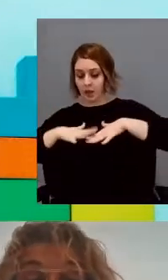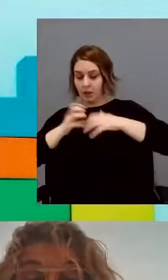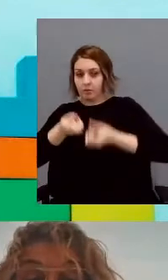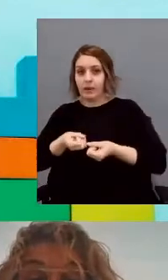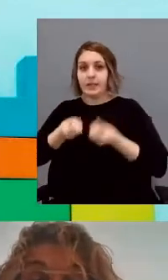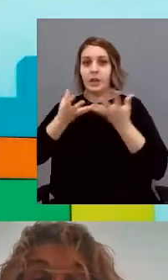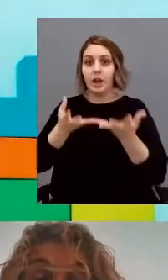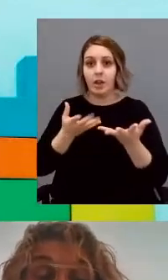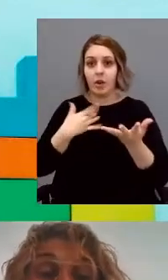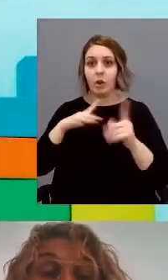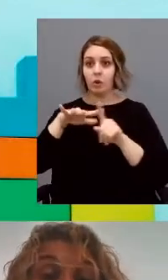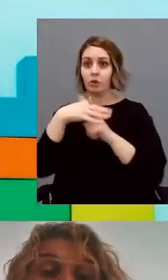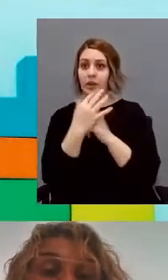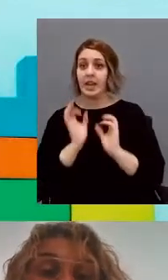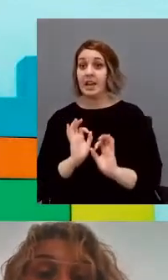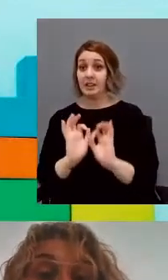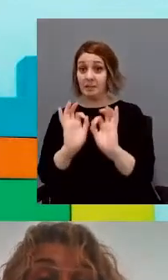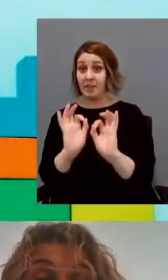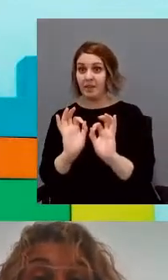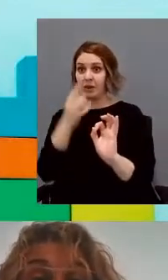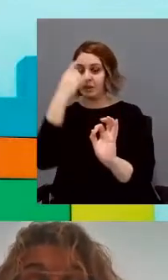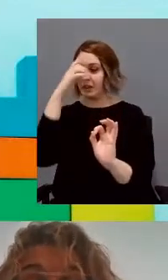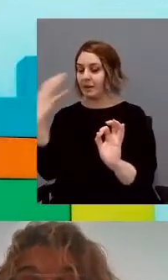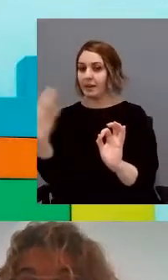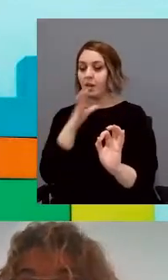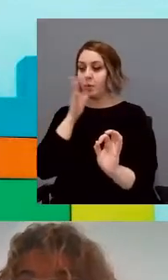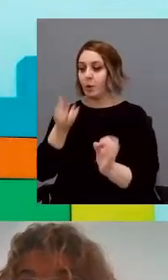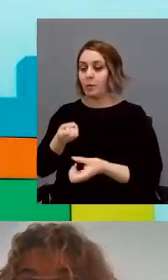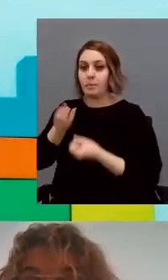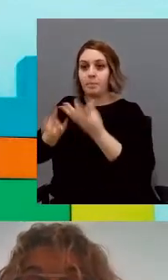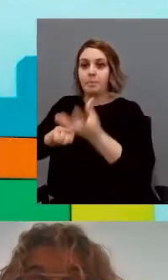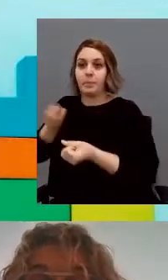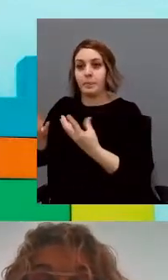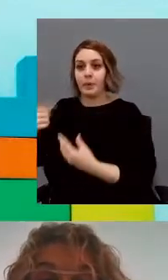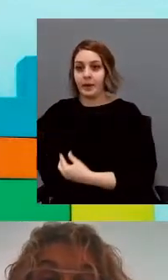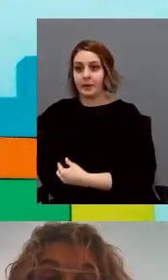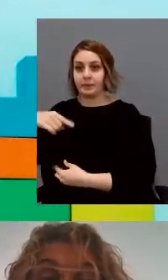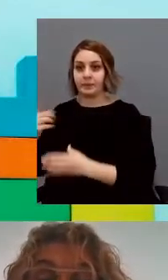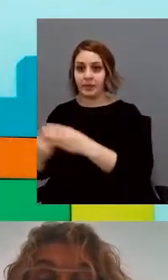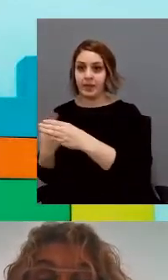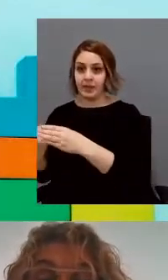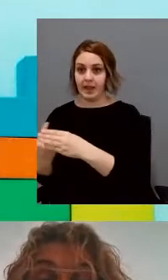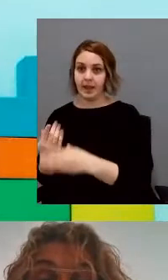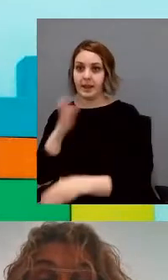exteriorizados, contextuales, específicos, que manifiestan los niños y adolescentes con TEA.